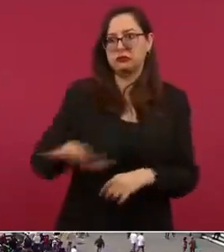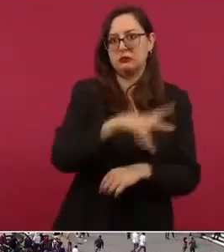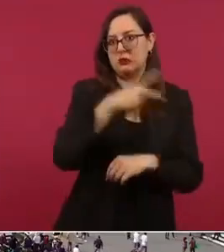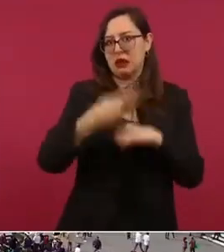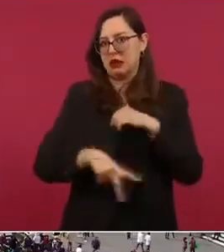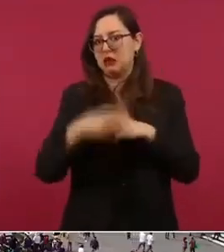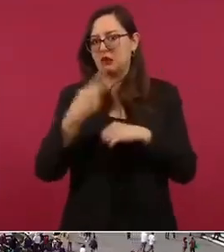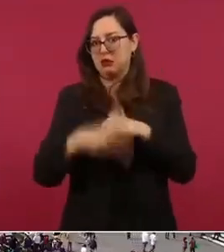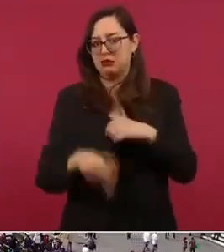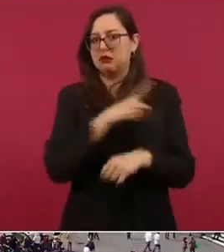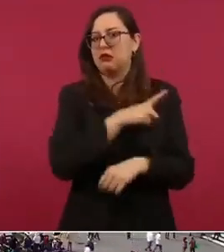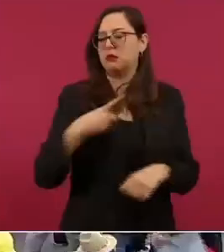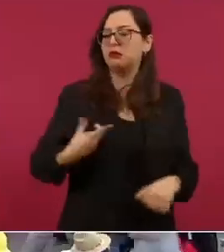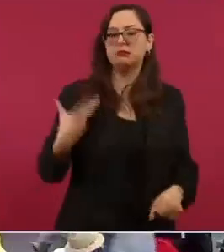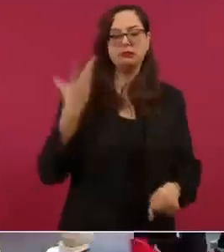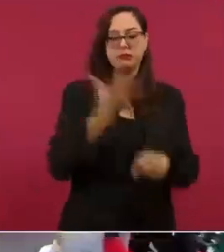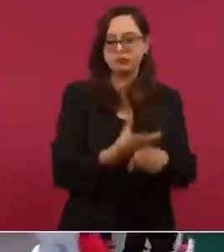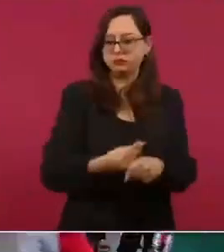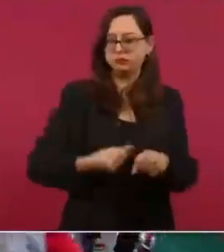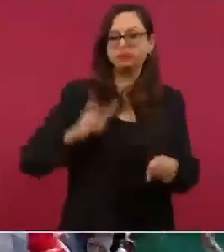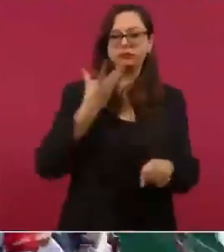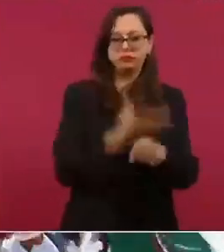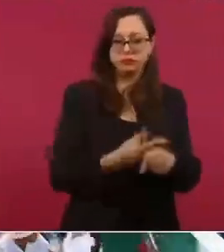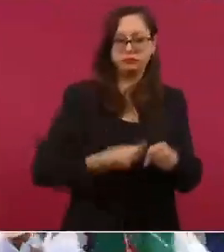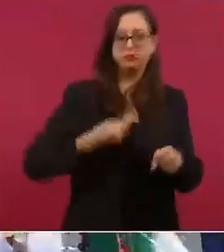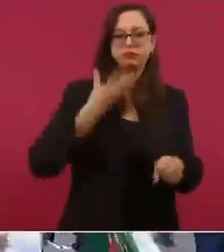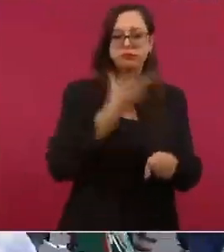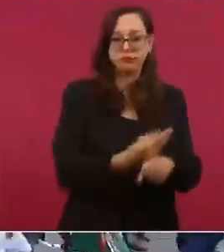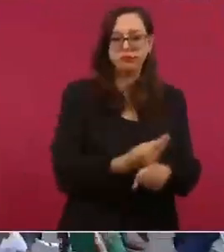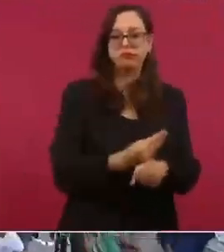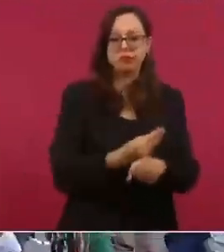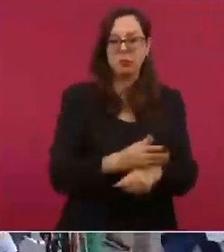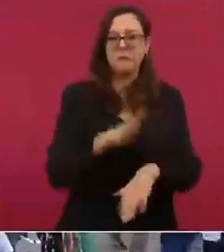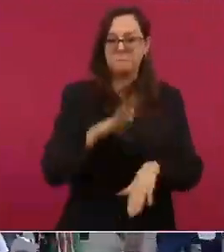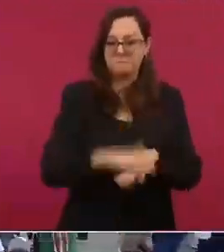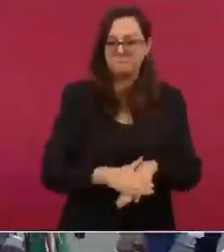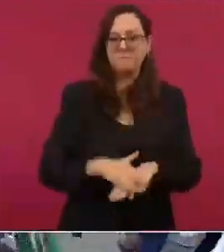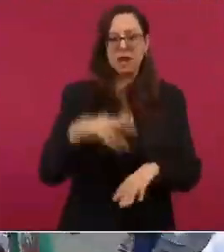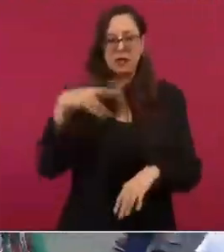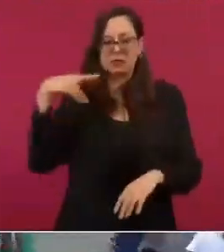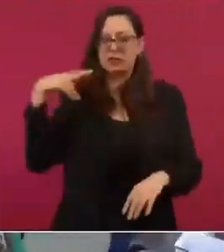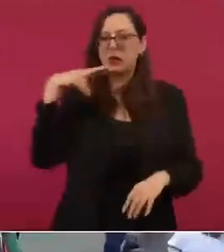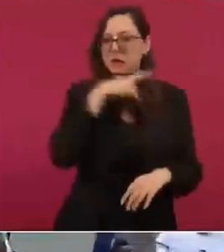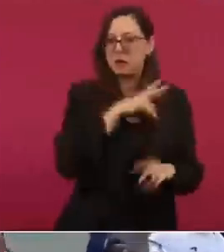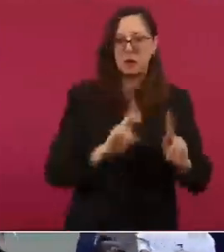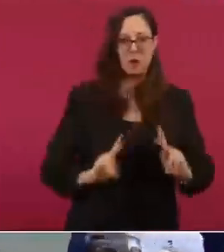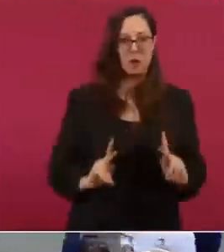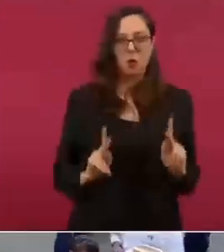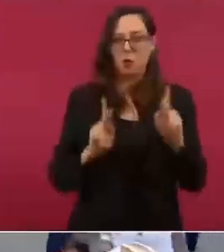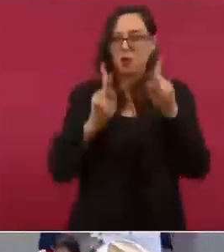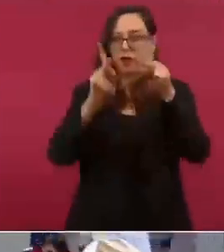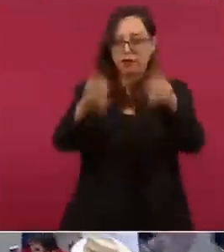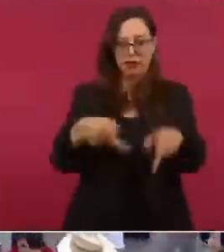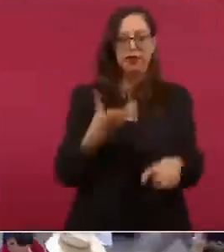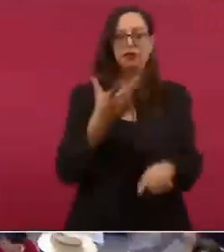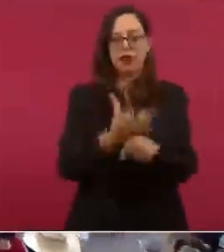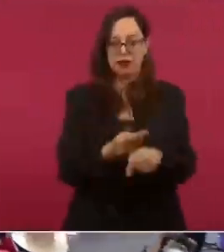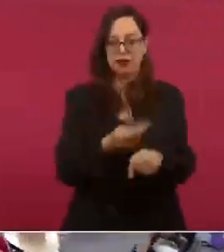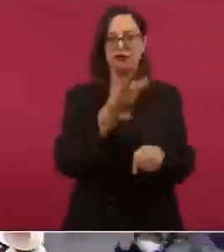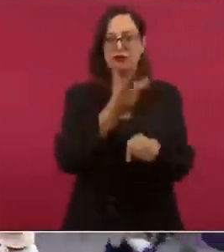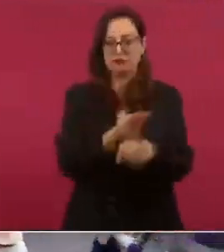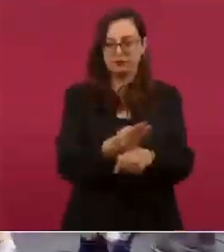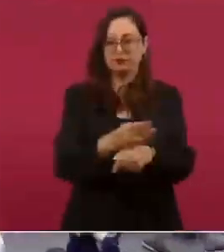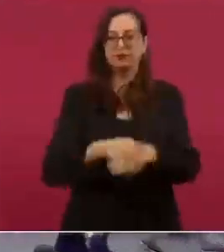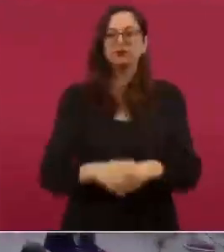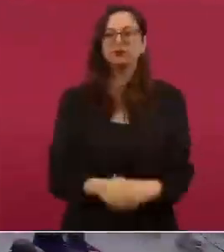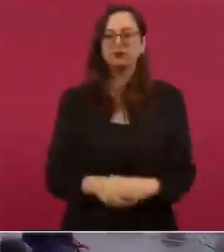hace falta una salida rápida por eso entre otras cosas este